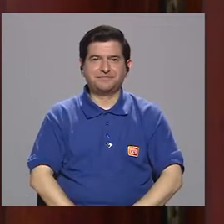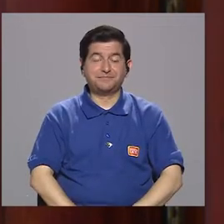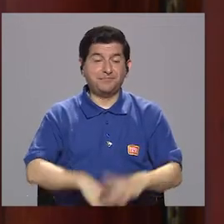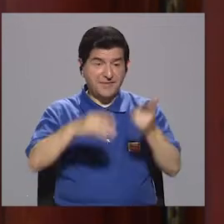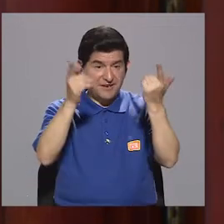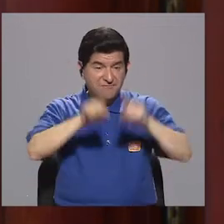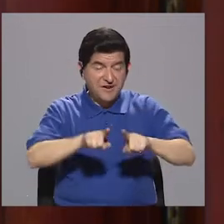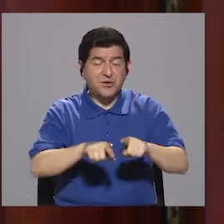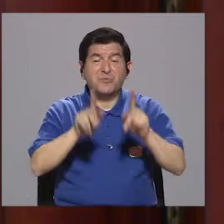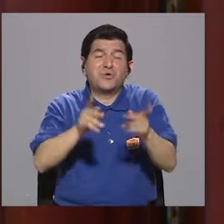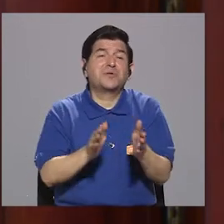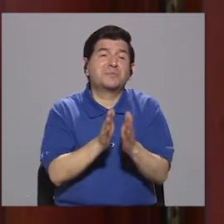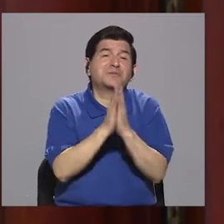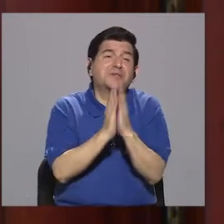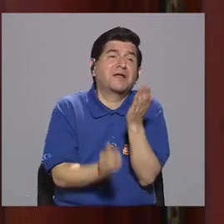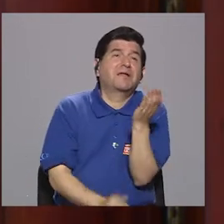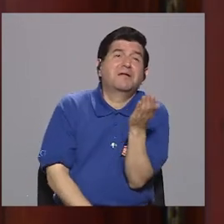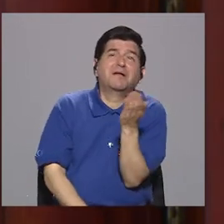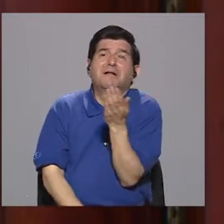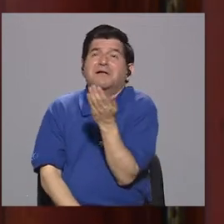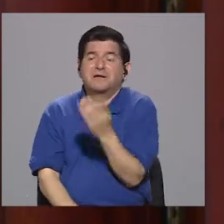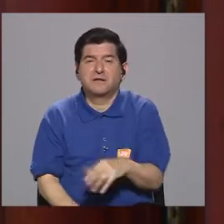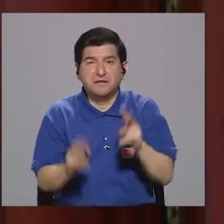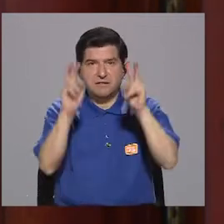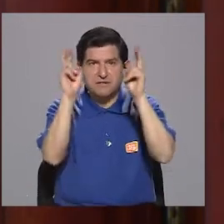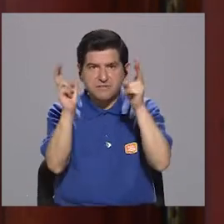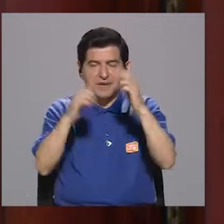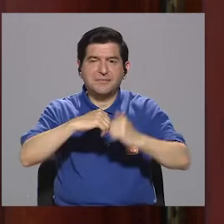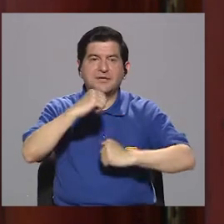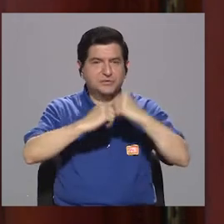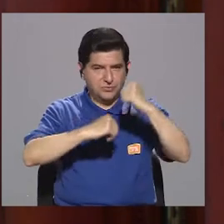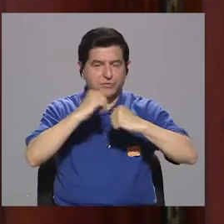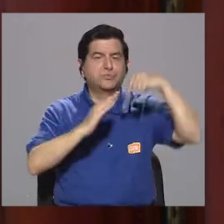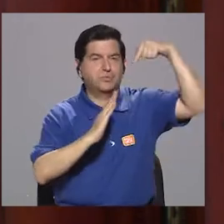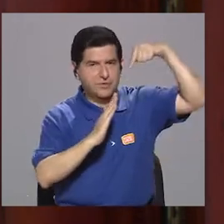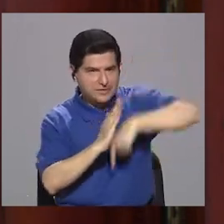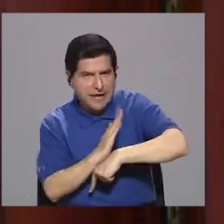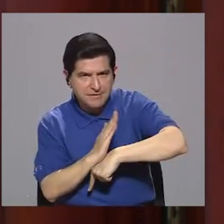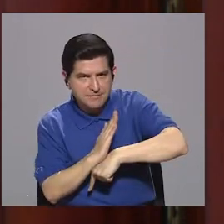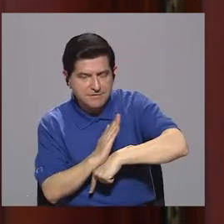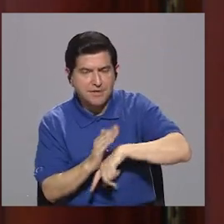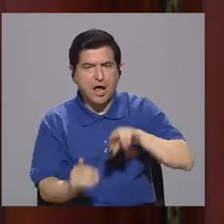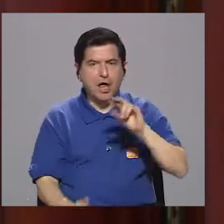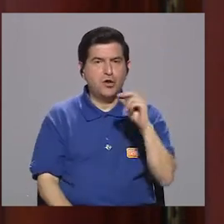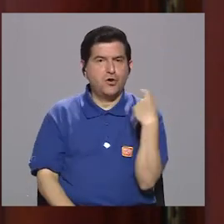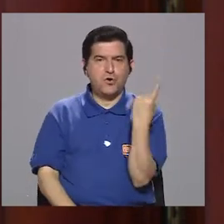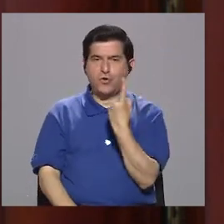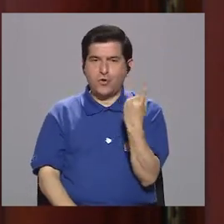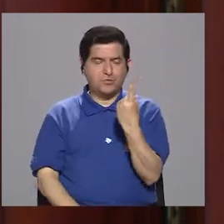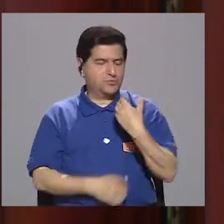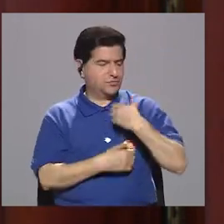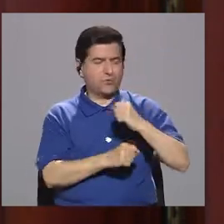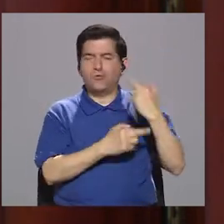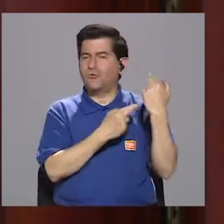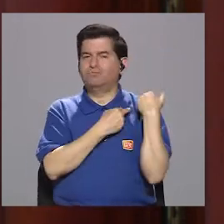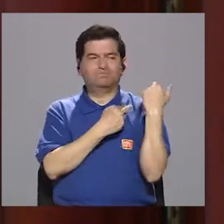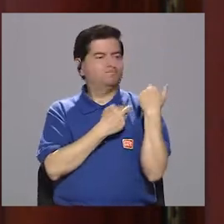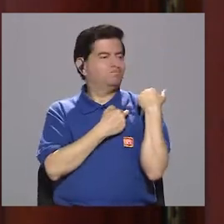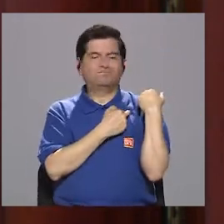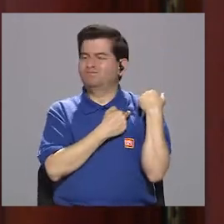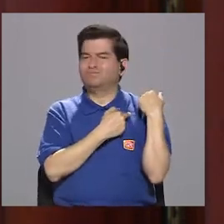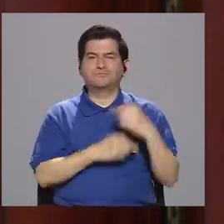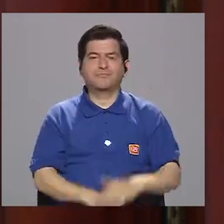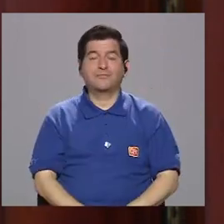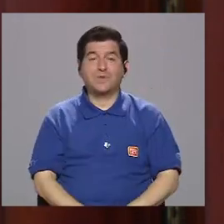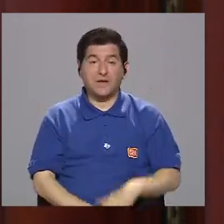El fenómeno de la indigencia tiene que ver con temas estructurales que trascienden a las municipalidades. Tiene que ver